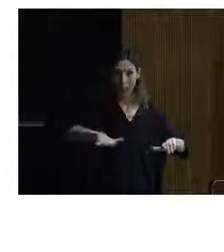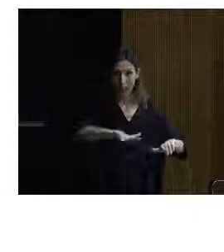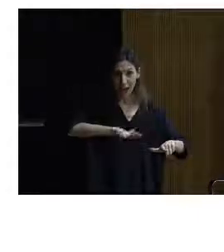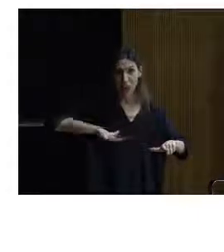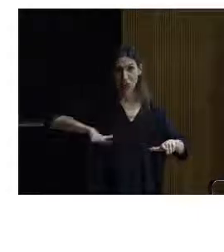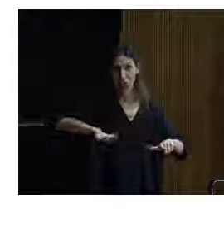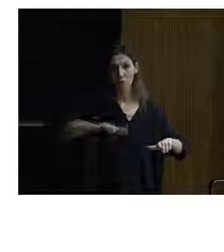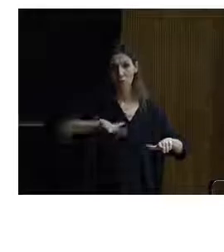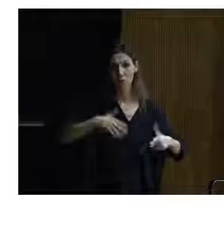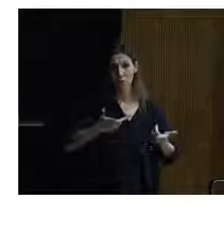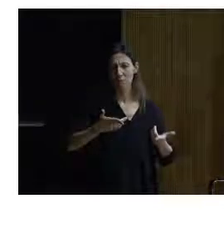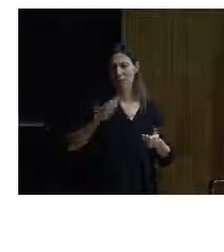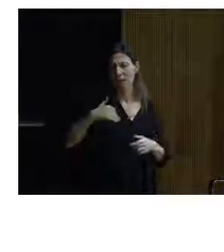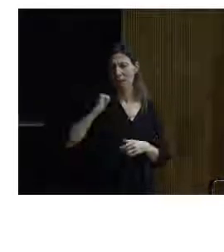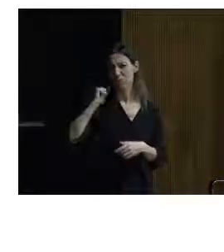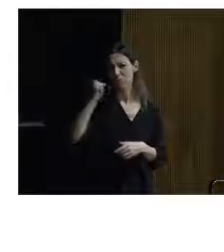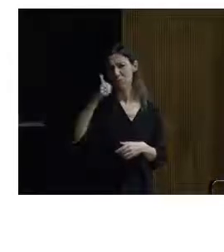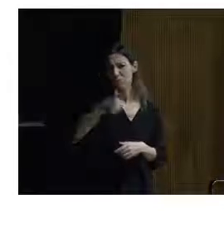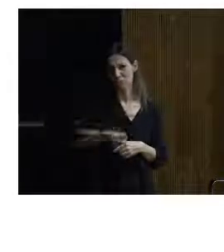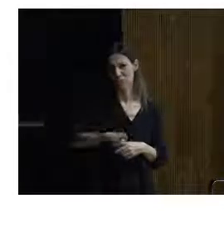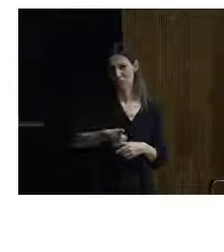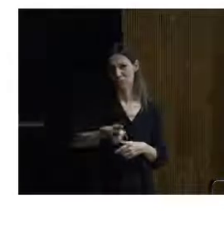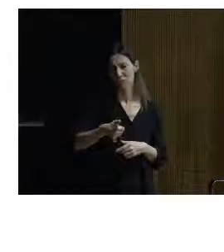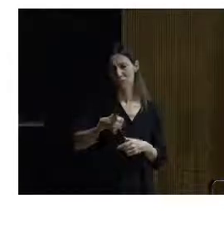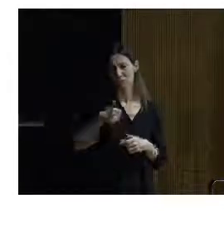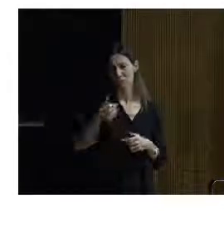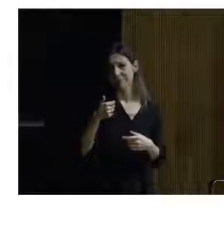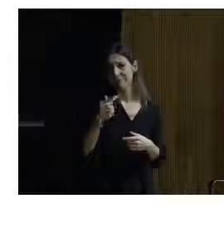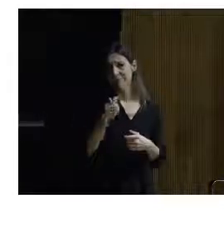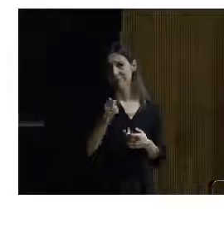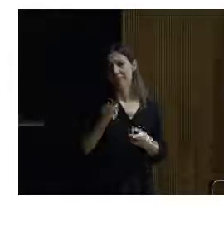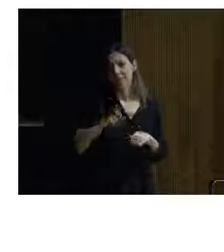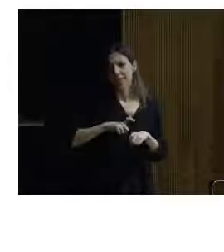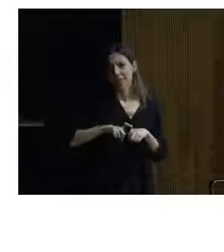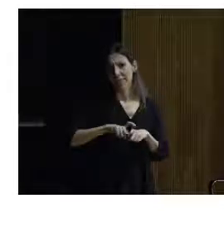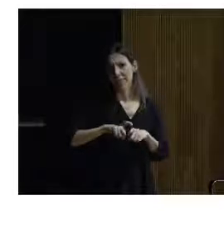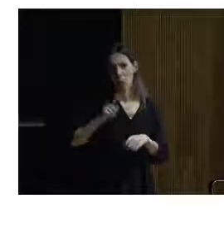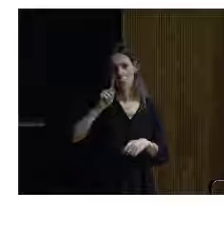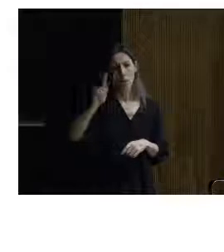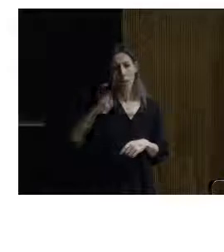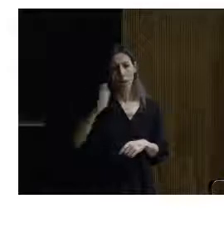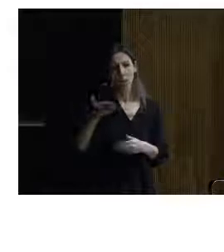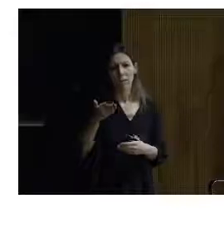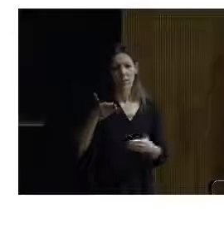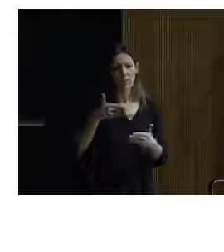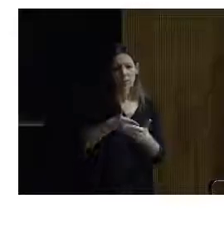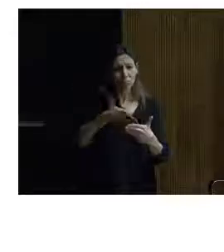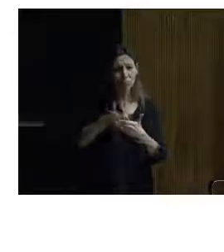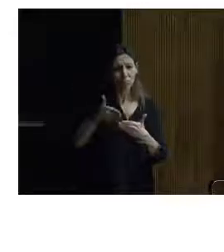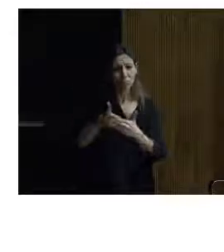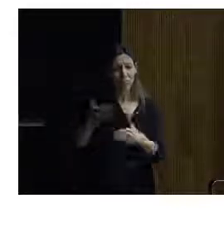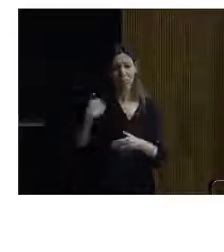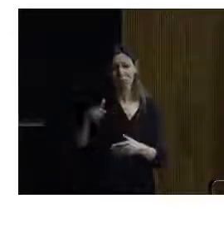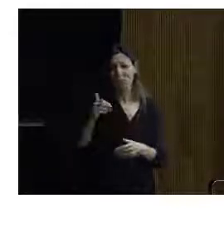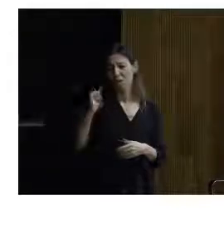toda la vida. Y esto es un tópico que a veces parece que es infranqueable. Eso lleva ahí toda la vida. Bueno, pues